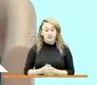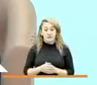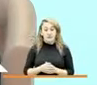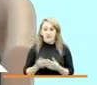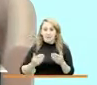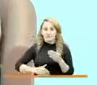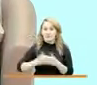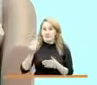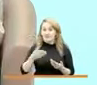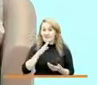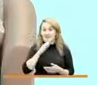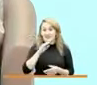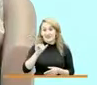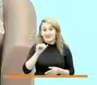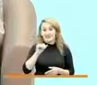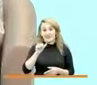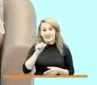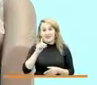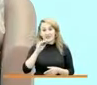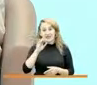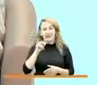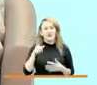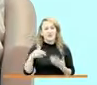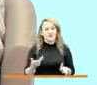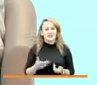con Yadira. Yadira, ¿cómo estás?